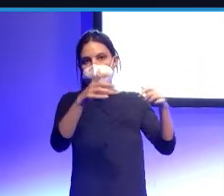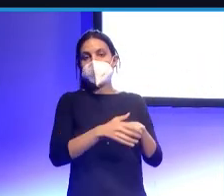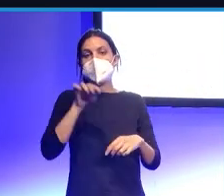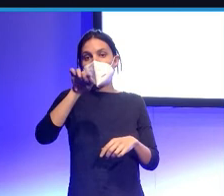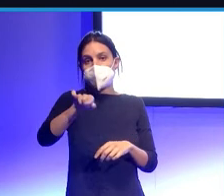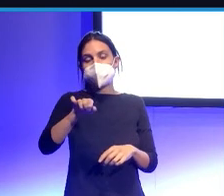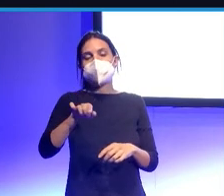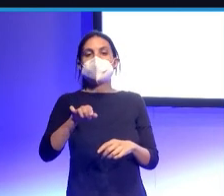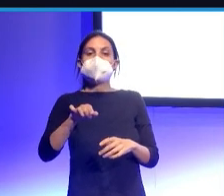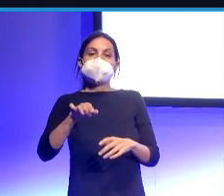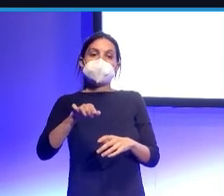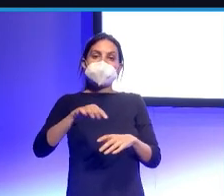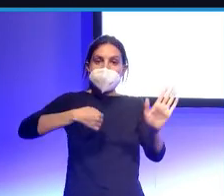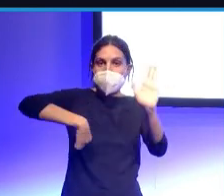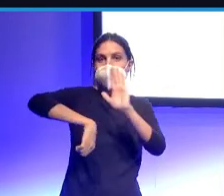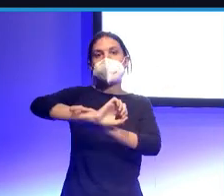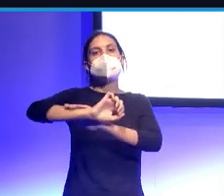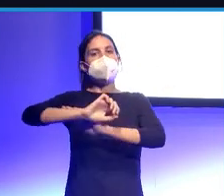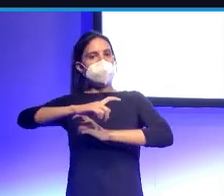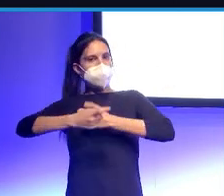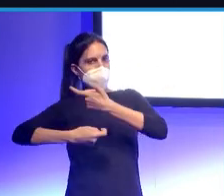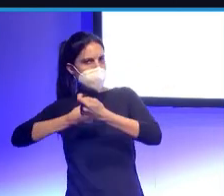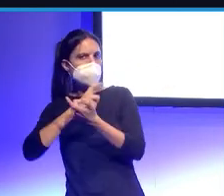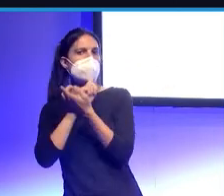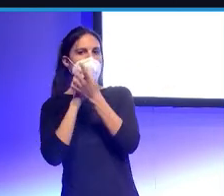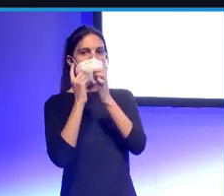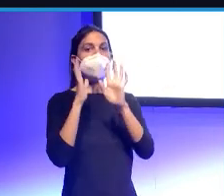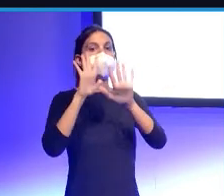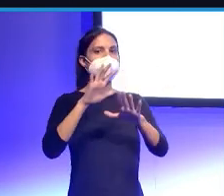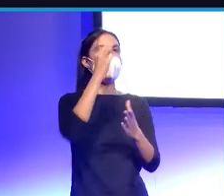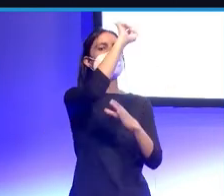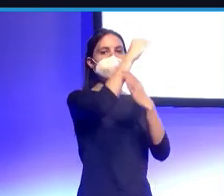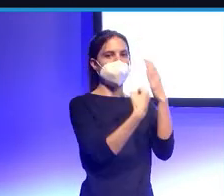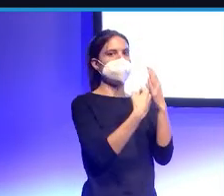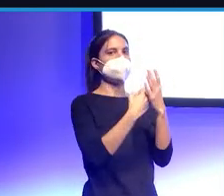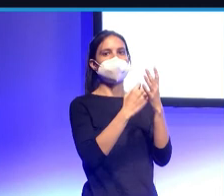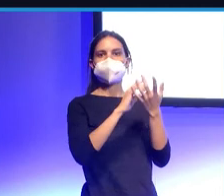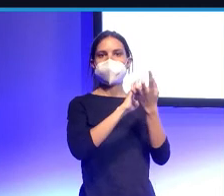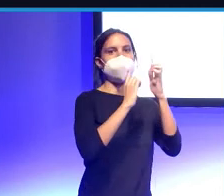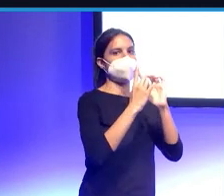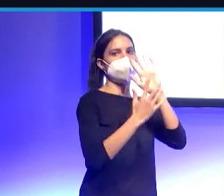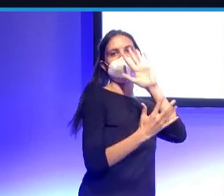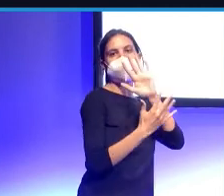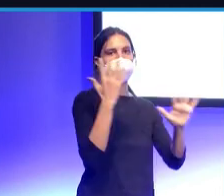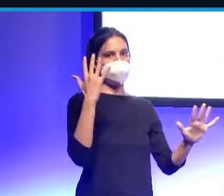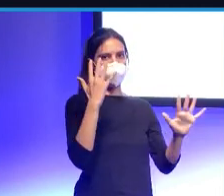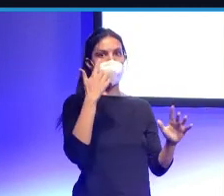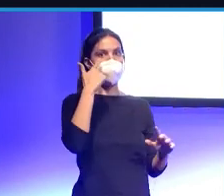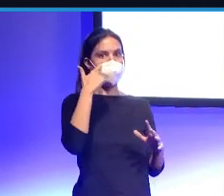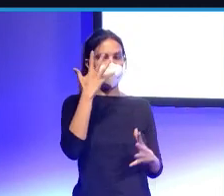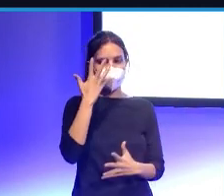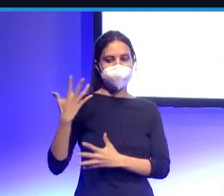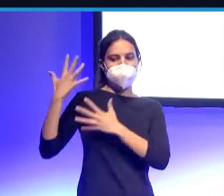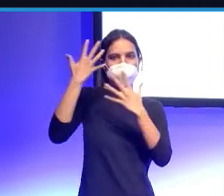a poco, esto es un paso que el baloncesto lo ha dado muy rápido y en los últimos diez años sí que hemos visto cómo el baloncesto ha cambiado